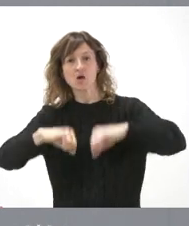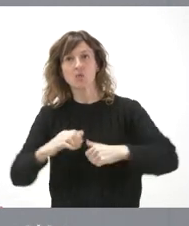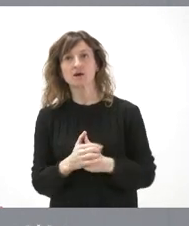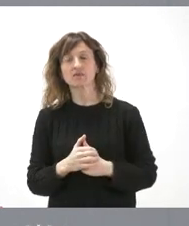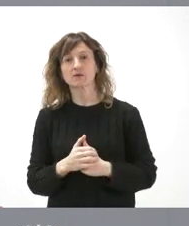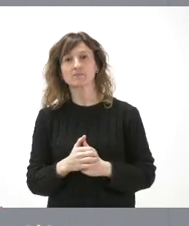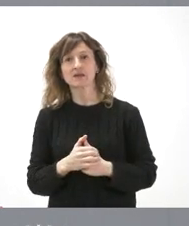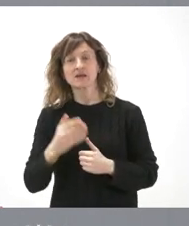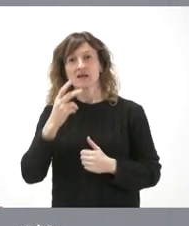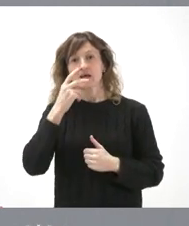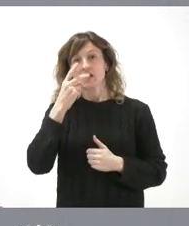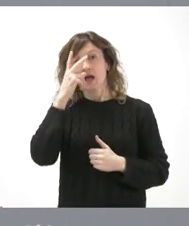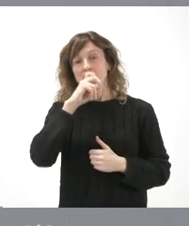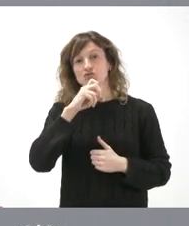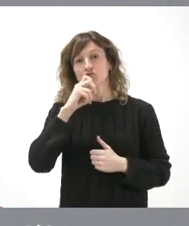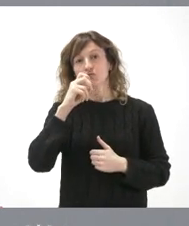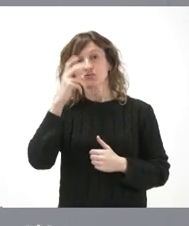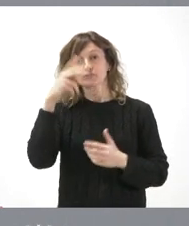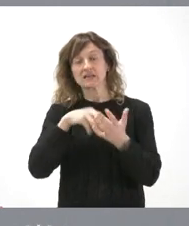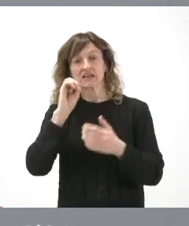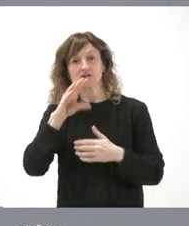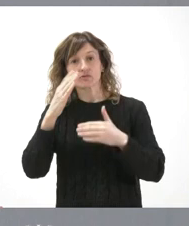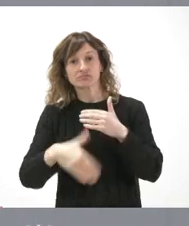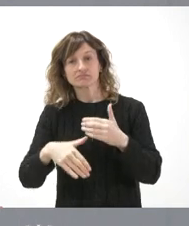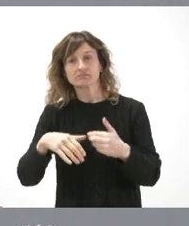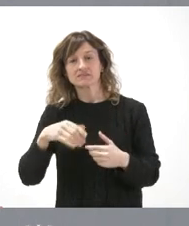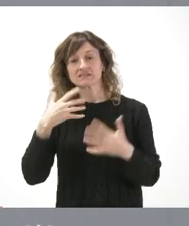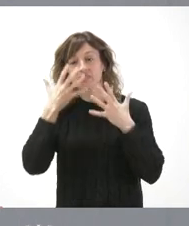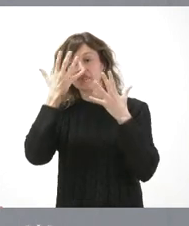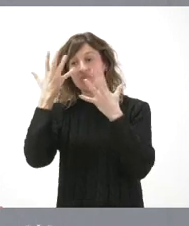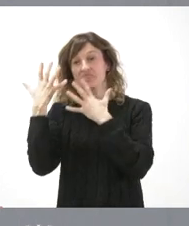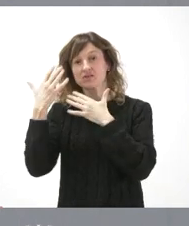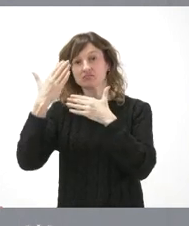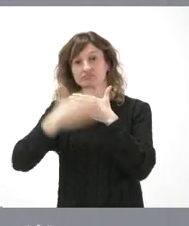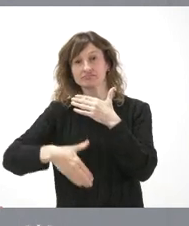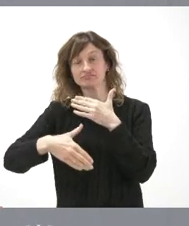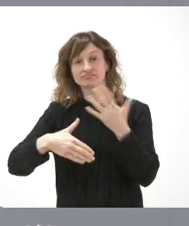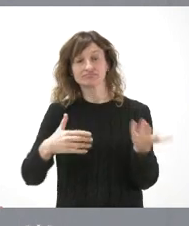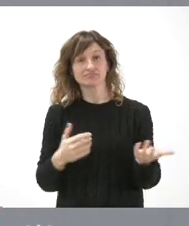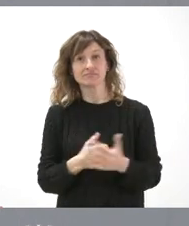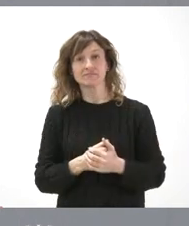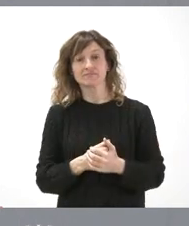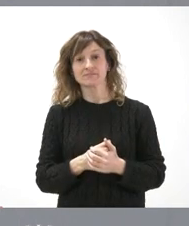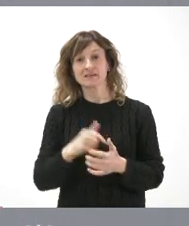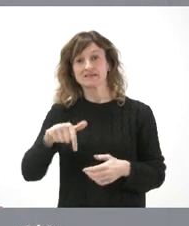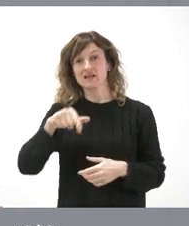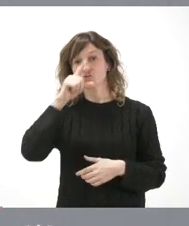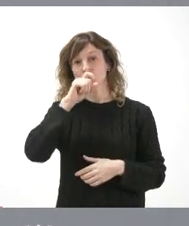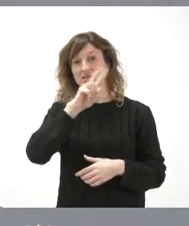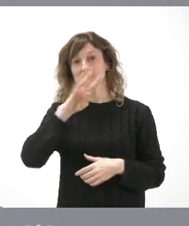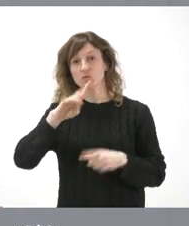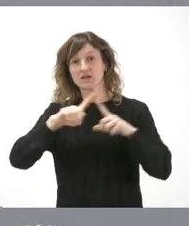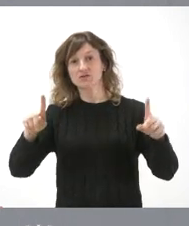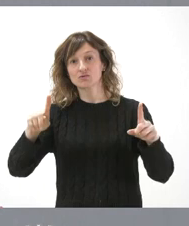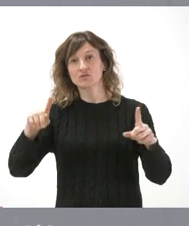Finalizó su vigencia en año 2014, este año 2024, hace diez años desde la finalización de la vigencia del modelo y, desde entonces, han pasado muchas